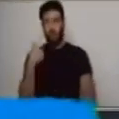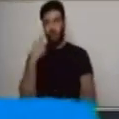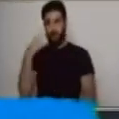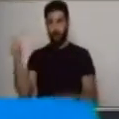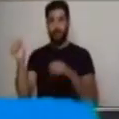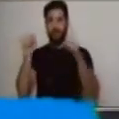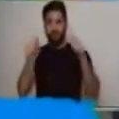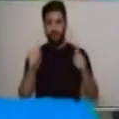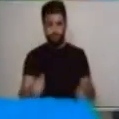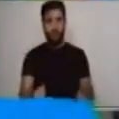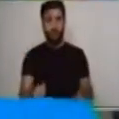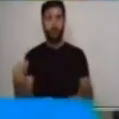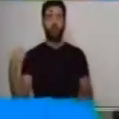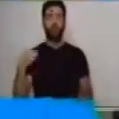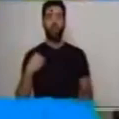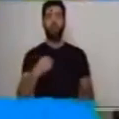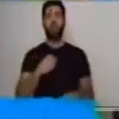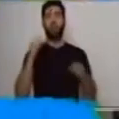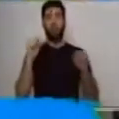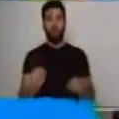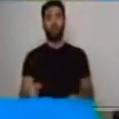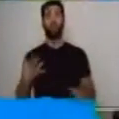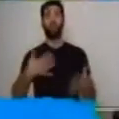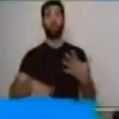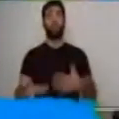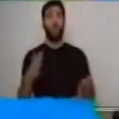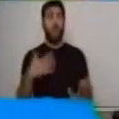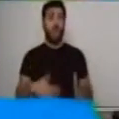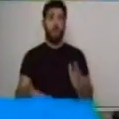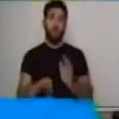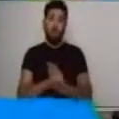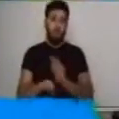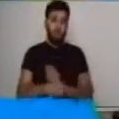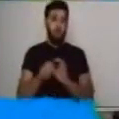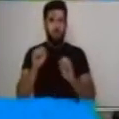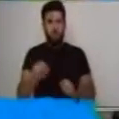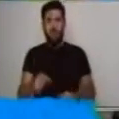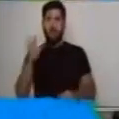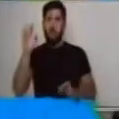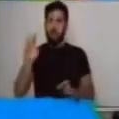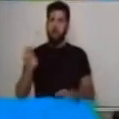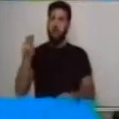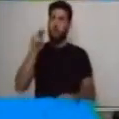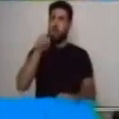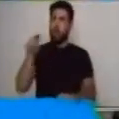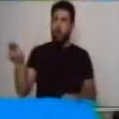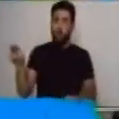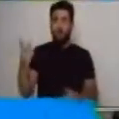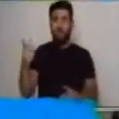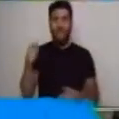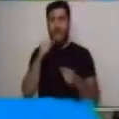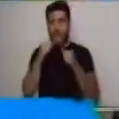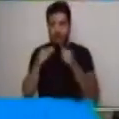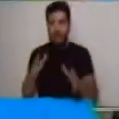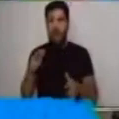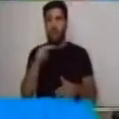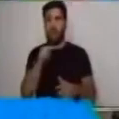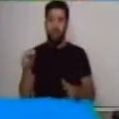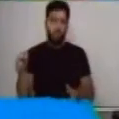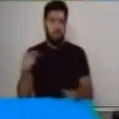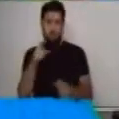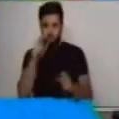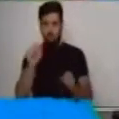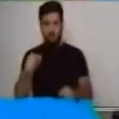es que nosotros podemos jugar a poner un nombre a los personajes, como en este caso,